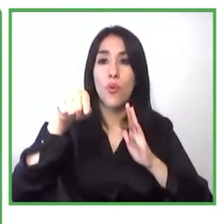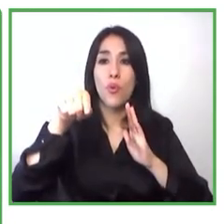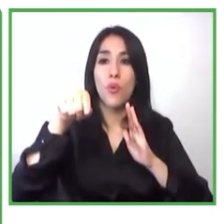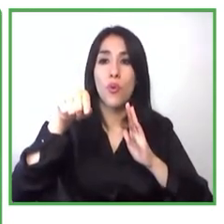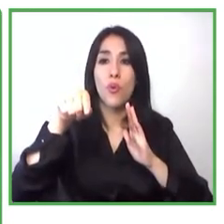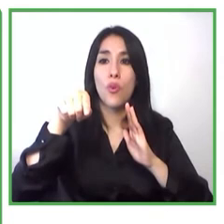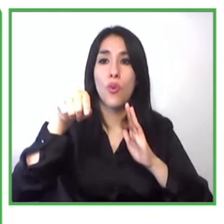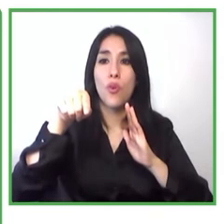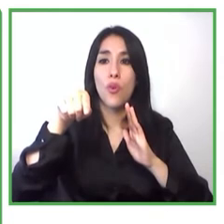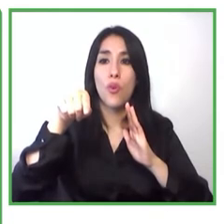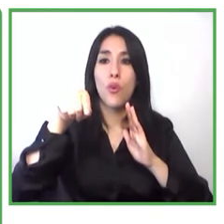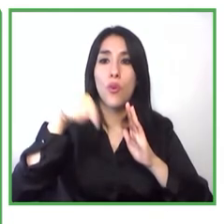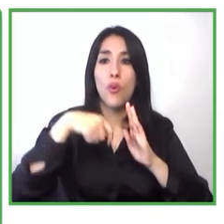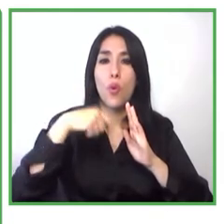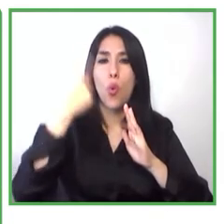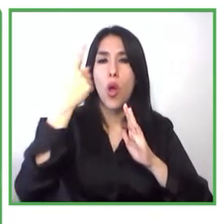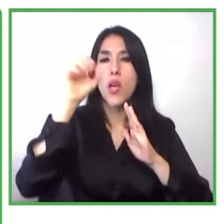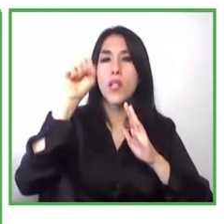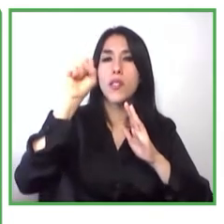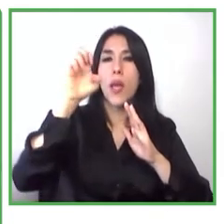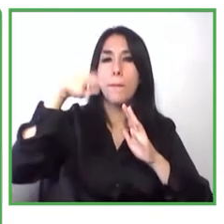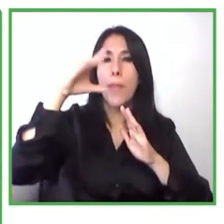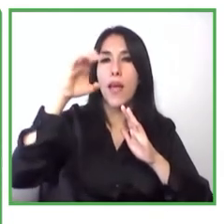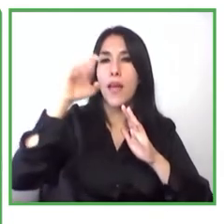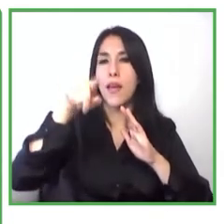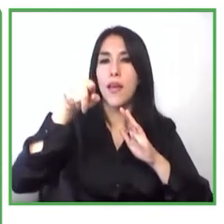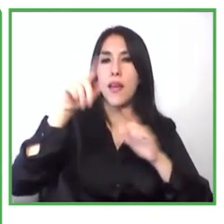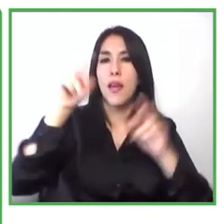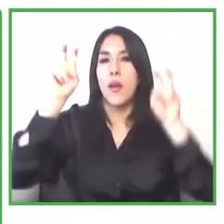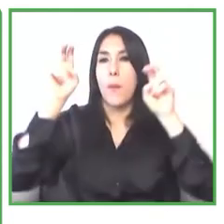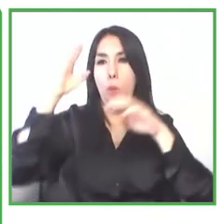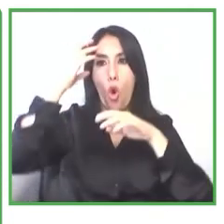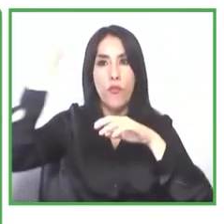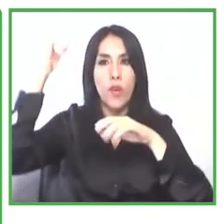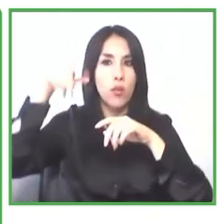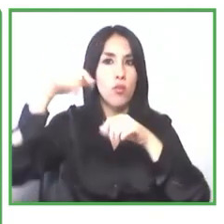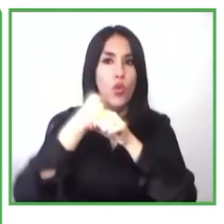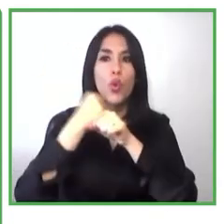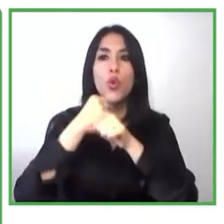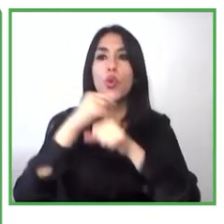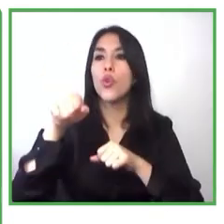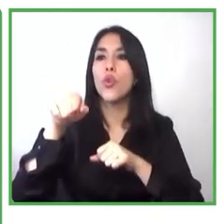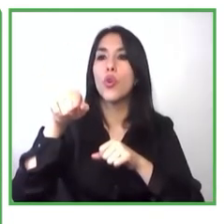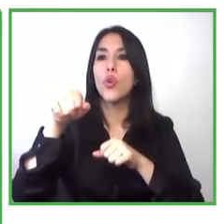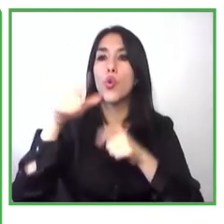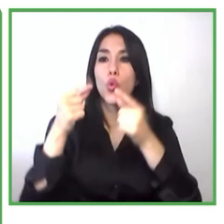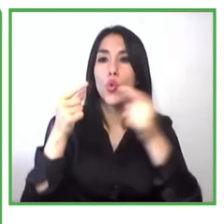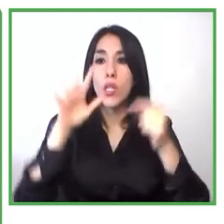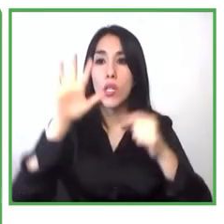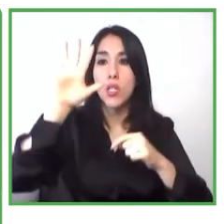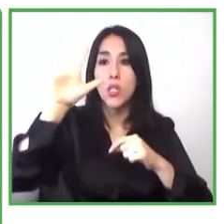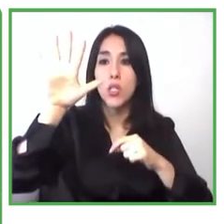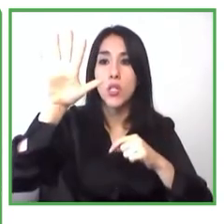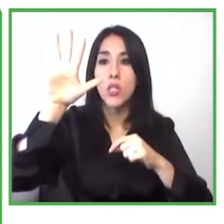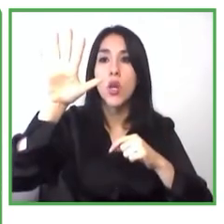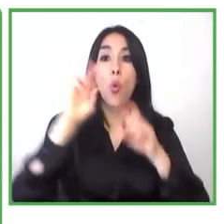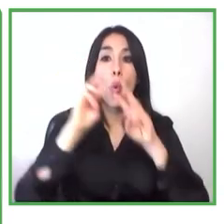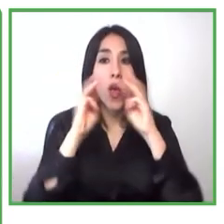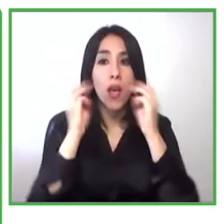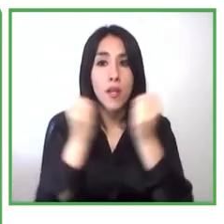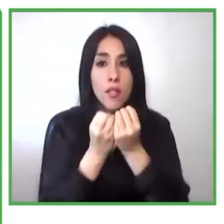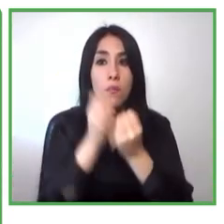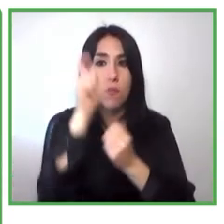cinco cursos de emprendimiento desde que alguien está iniciando un negocio hasta que ya tiene su negocio formalizado